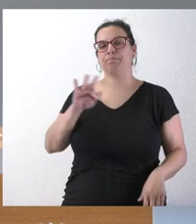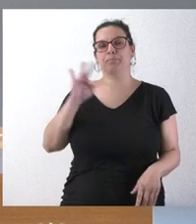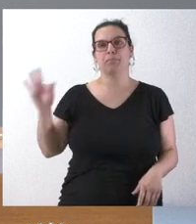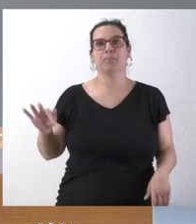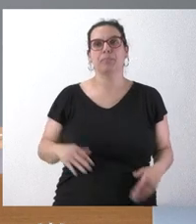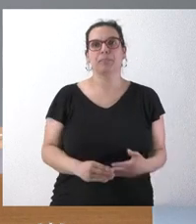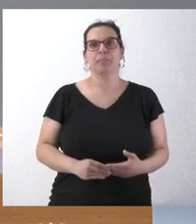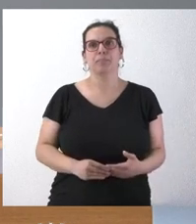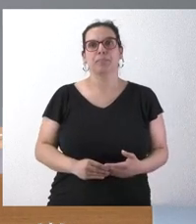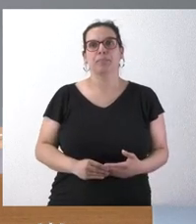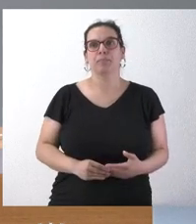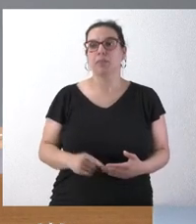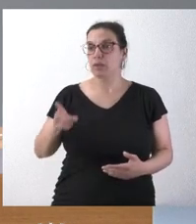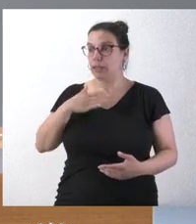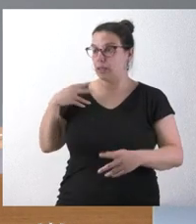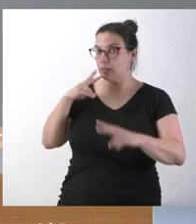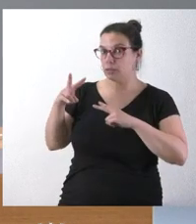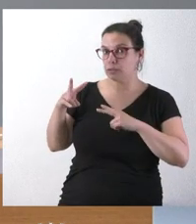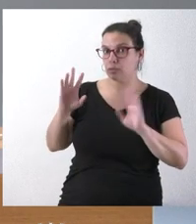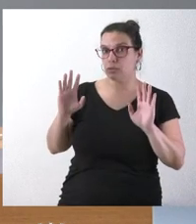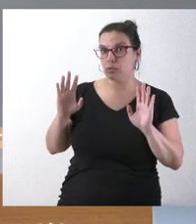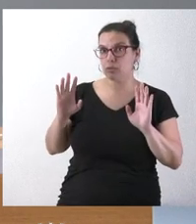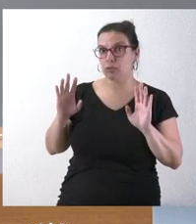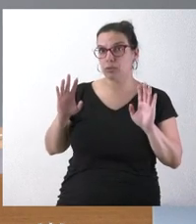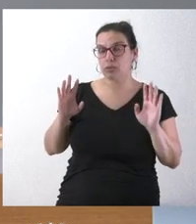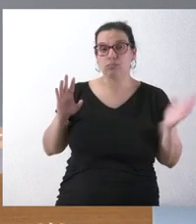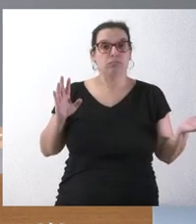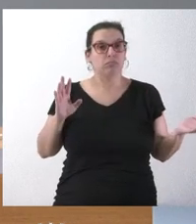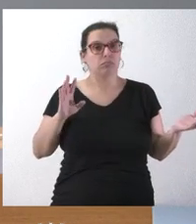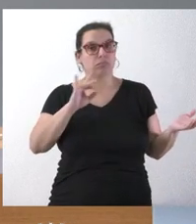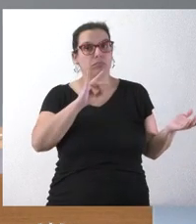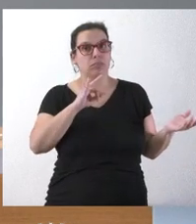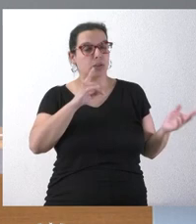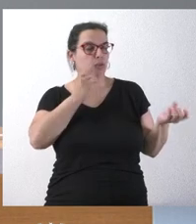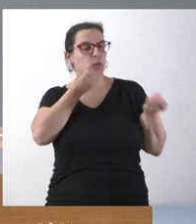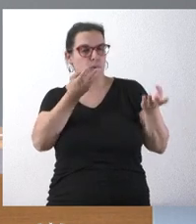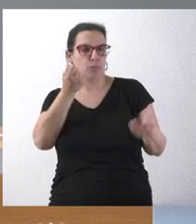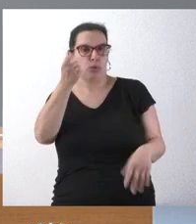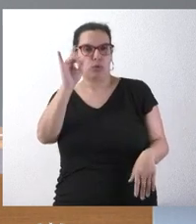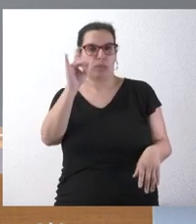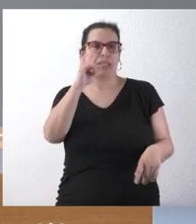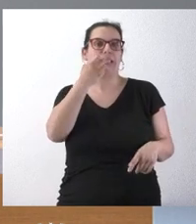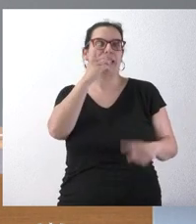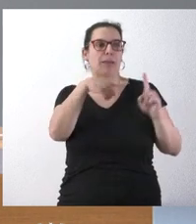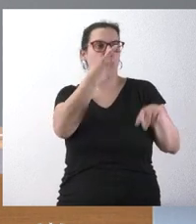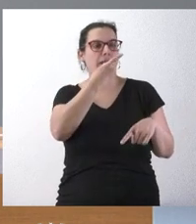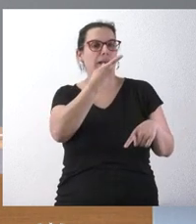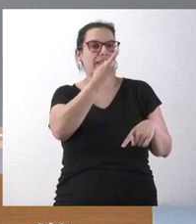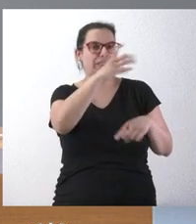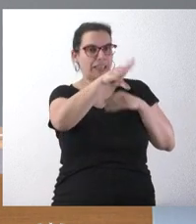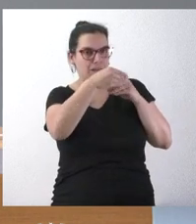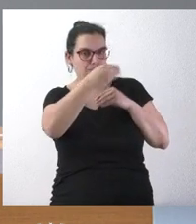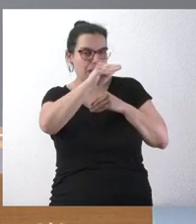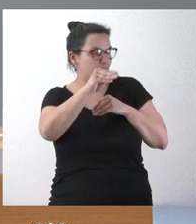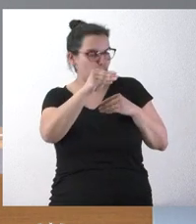El segundo tema, ¿quieres contrarlo tú o te lo conoces o quieres que lo haga yo? Voy a comentar un poquito. Si luego consideras que es insuficiente la explicación, pues